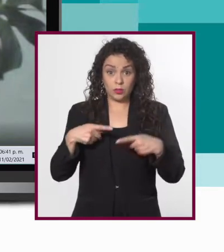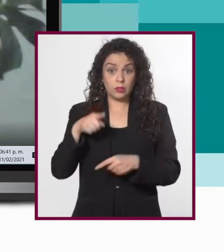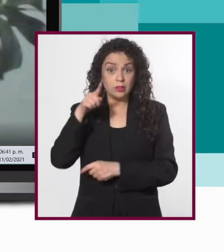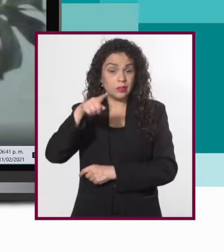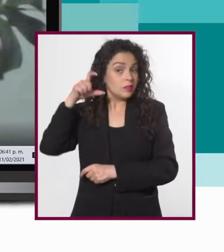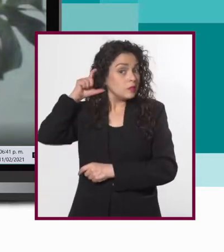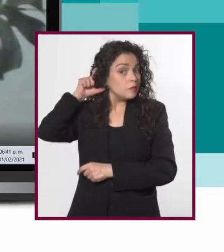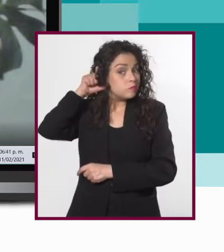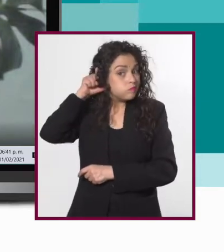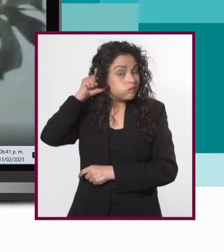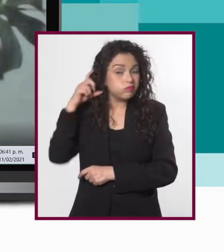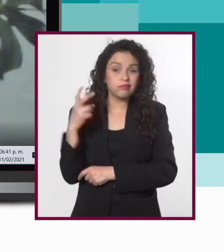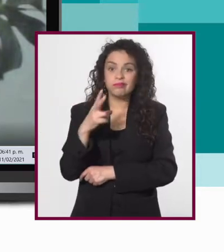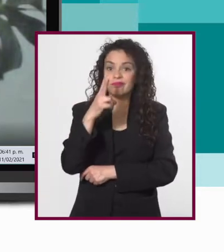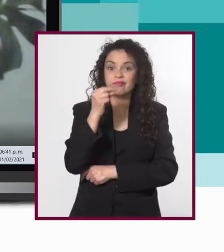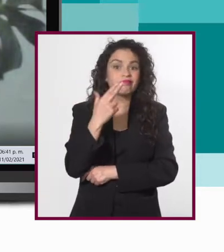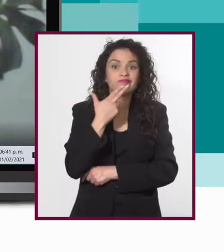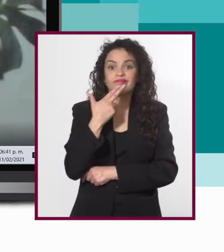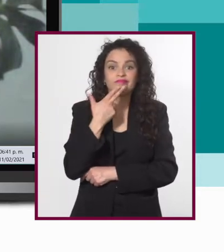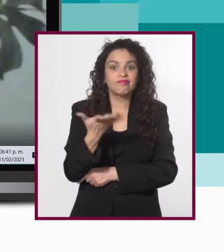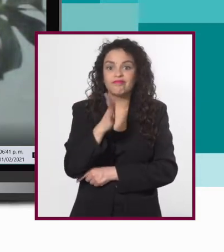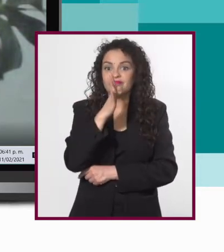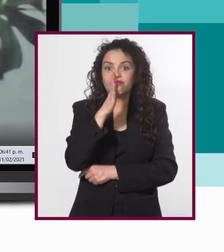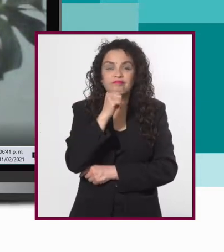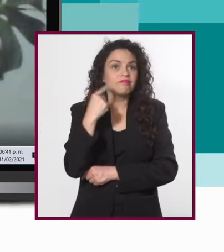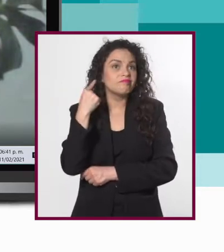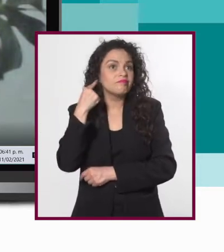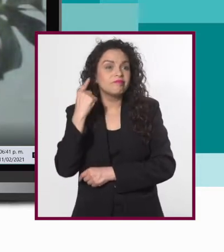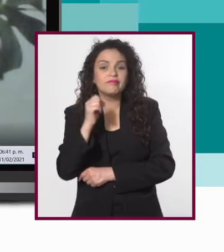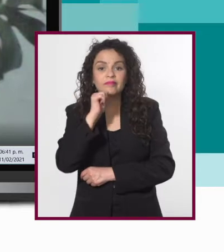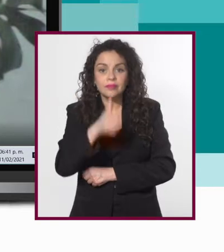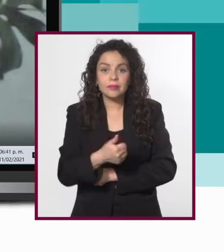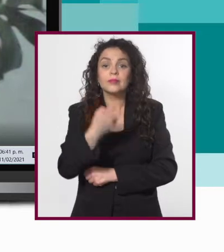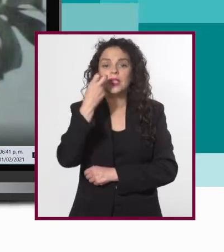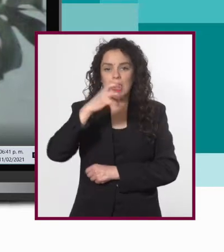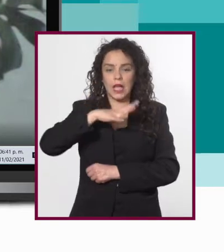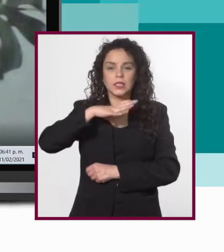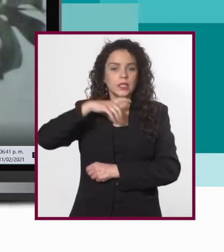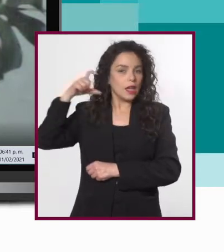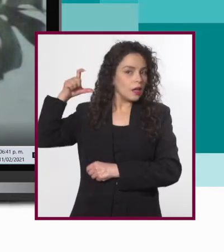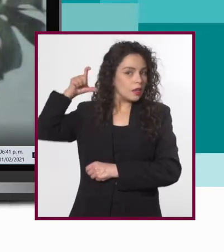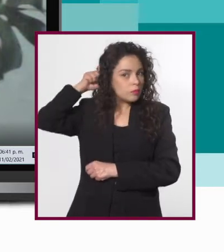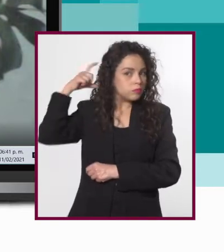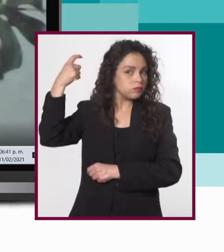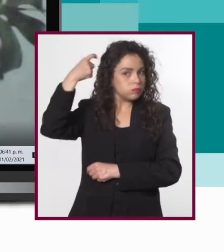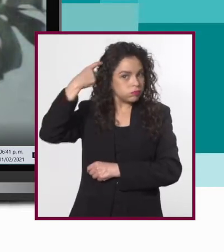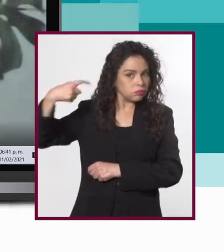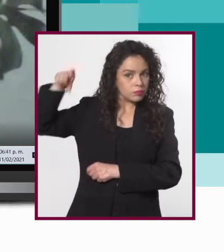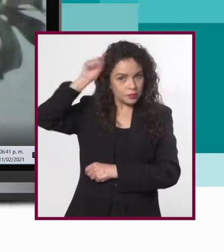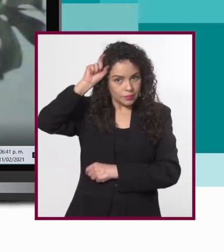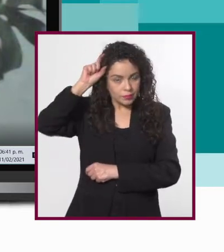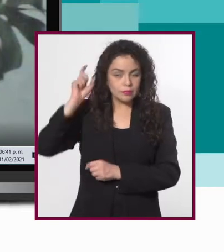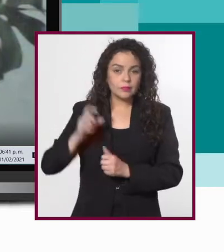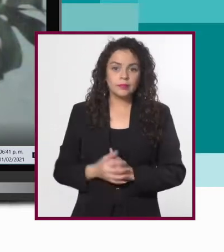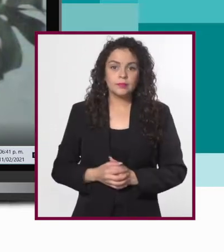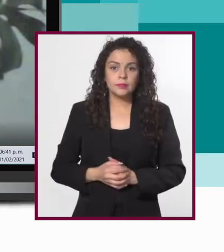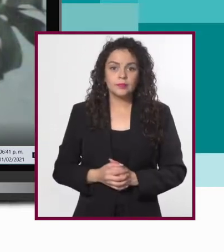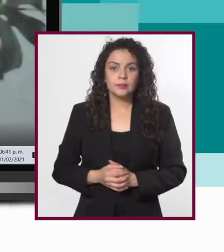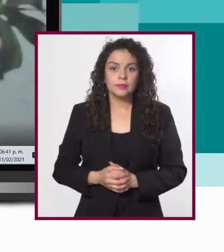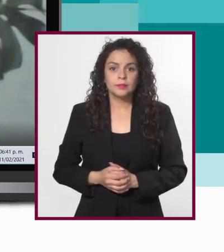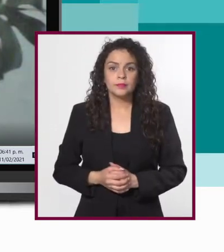auxiliares auditivos no les sirven, entonces existen estos implantes cocleares y